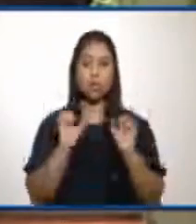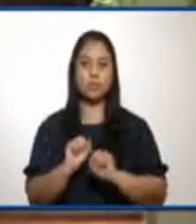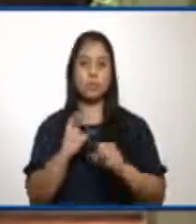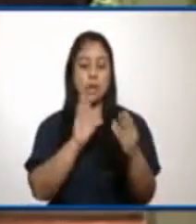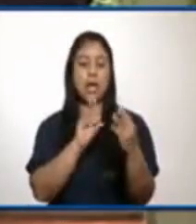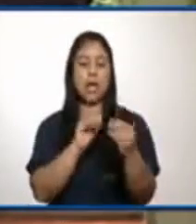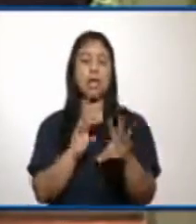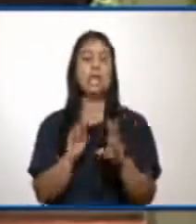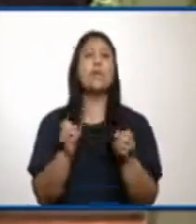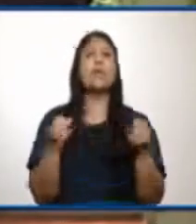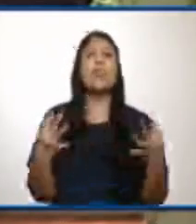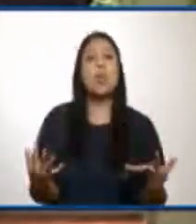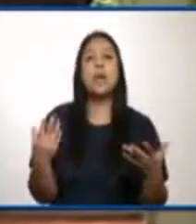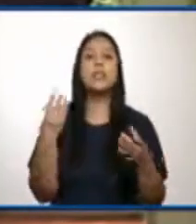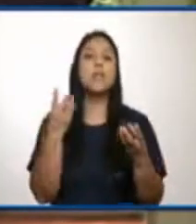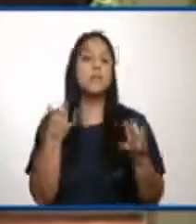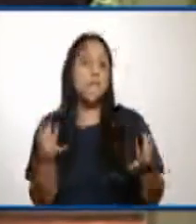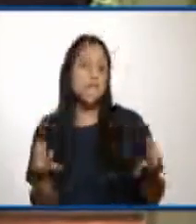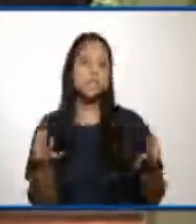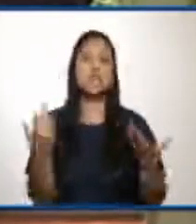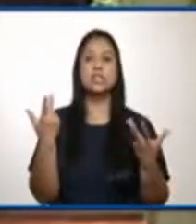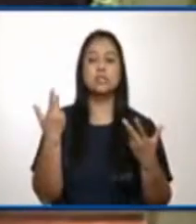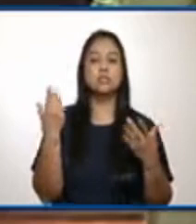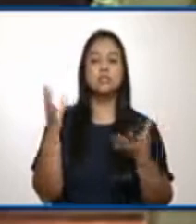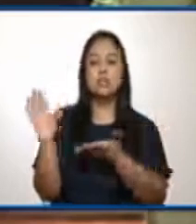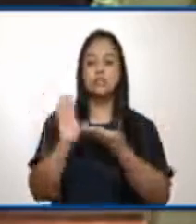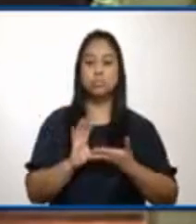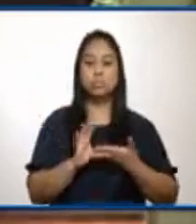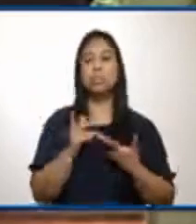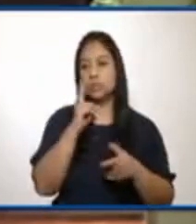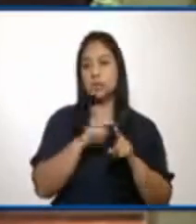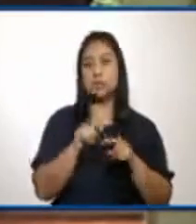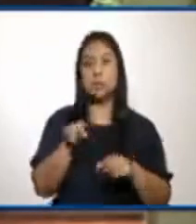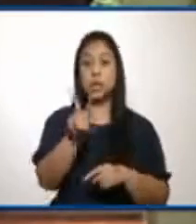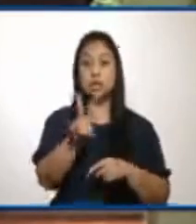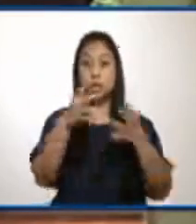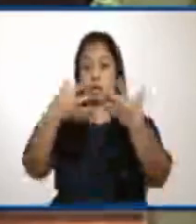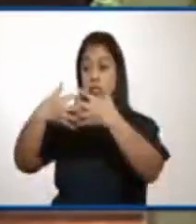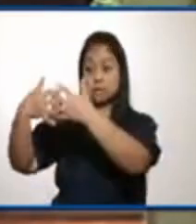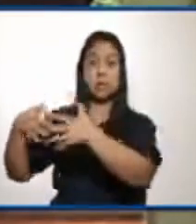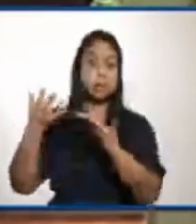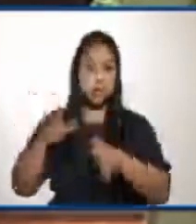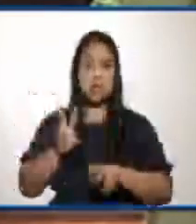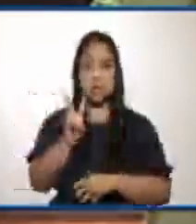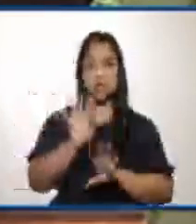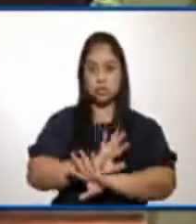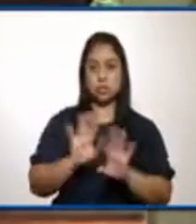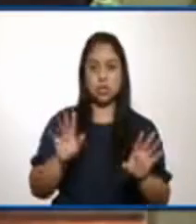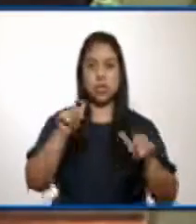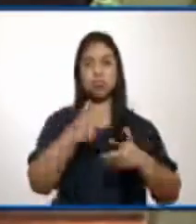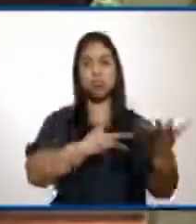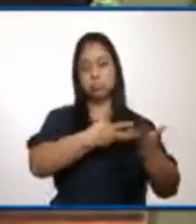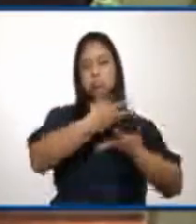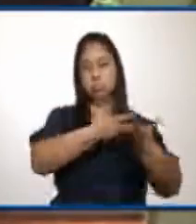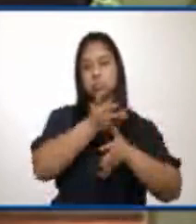cantidades, fechas y montos. Con dos farmacéuticas estamos ya esta semana para hacer ese tipo de negociación.